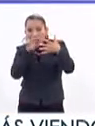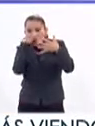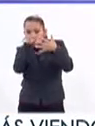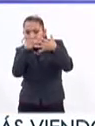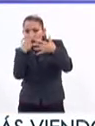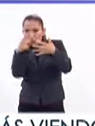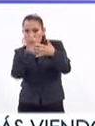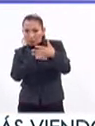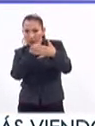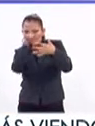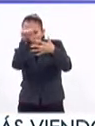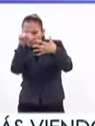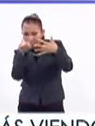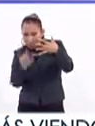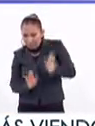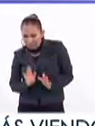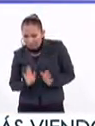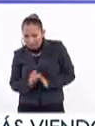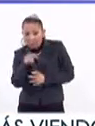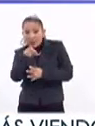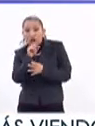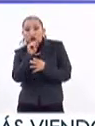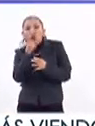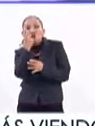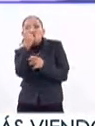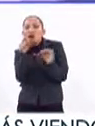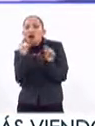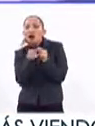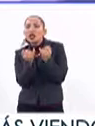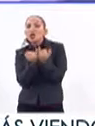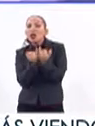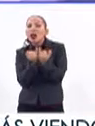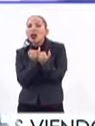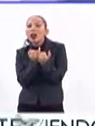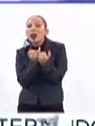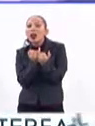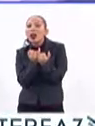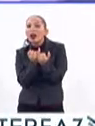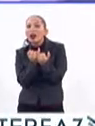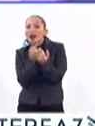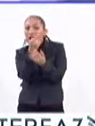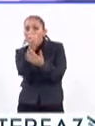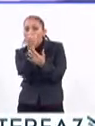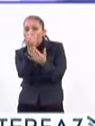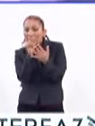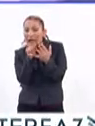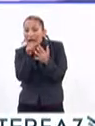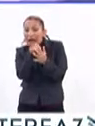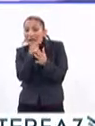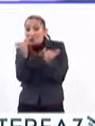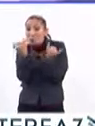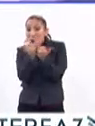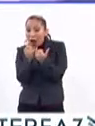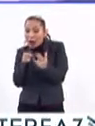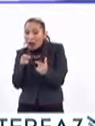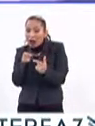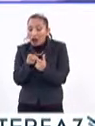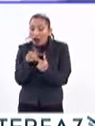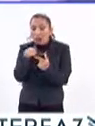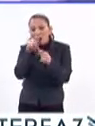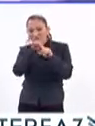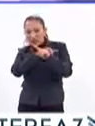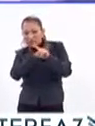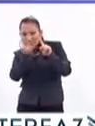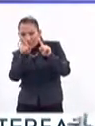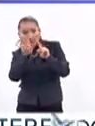especificidades, pero todos ellos también comparten algo en común. Entonces, qué mejor que atacar eso en común a atacar